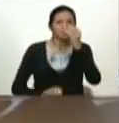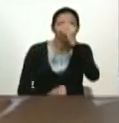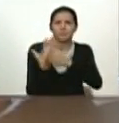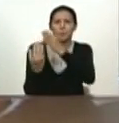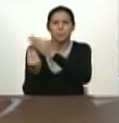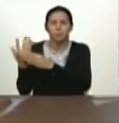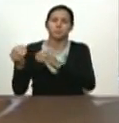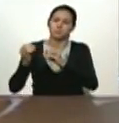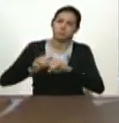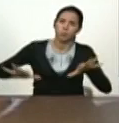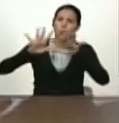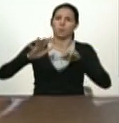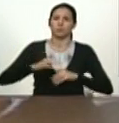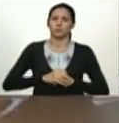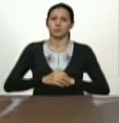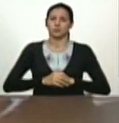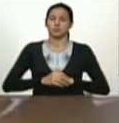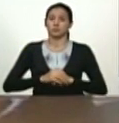En tiempo